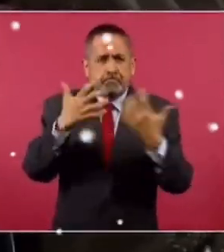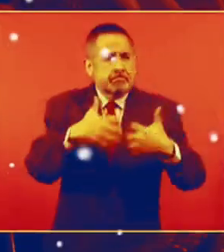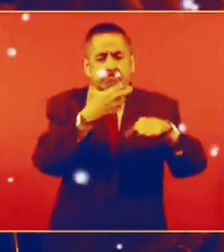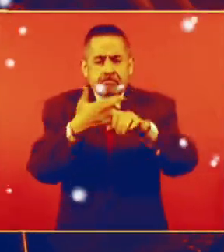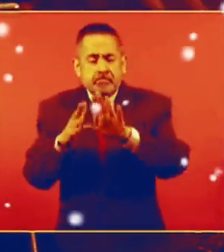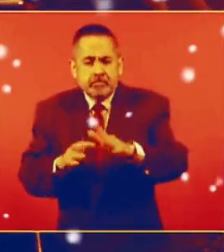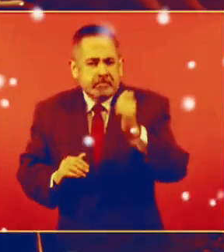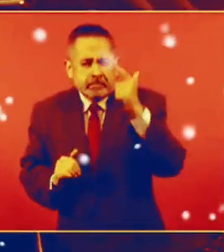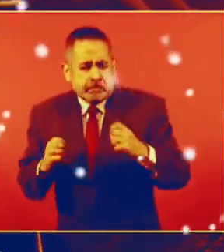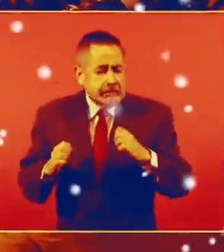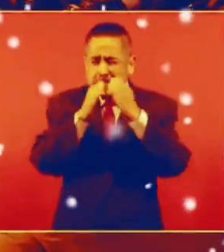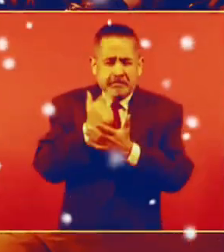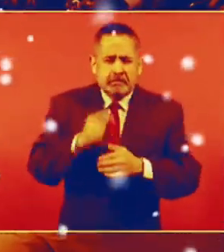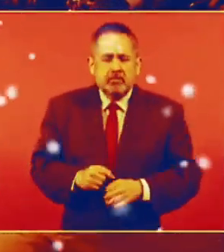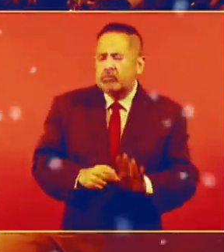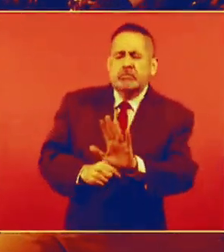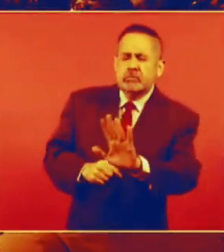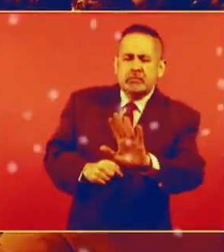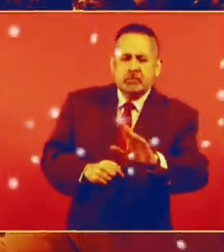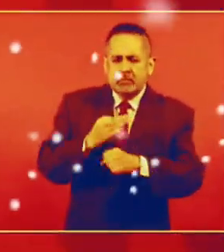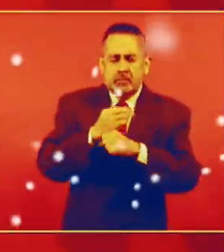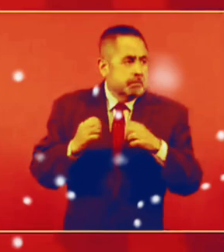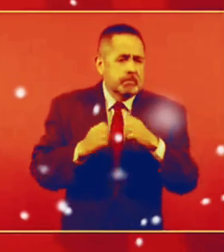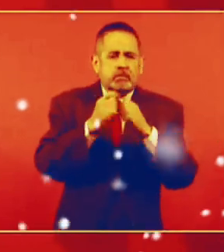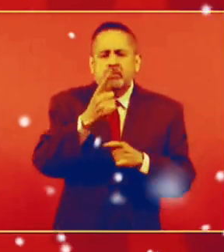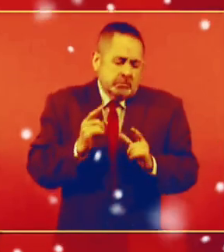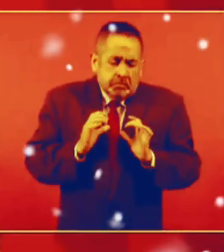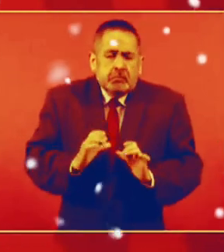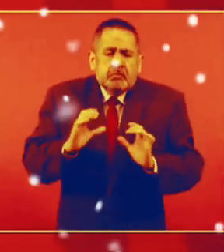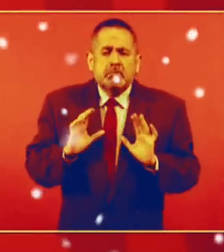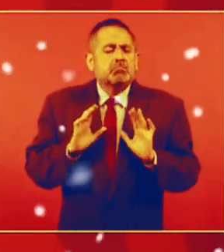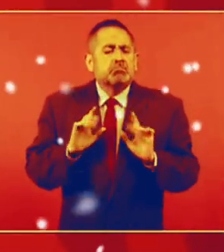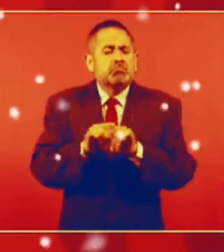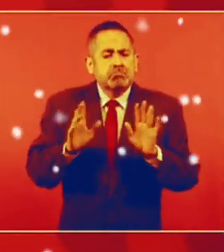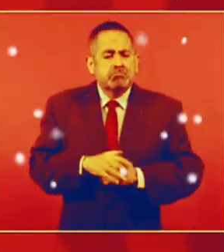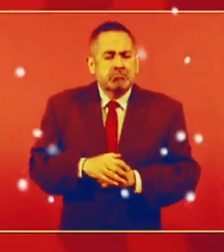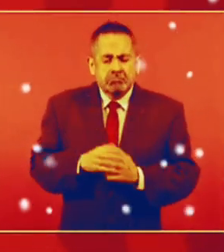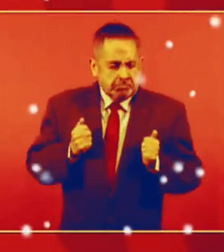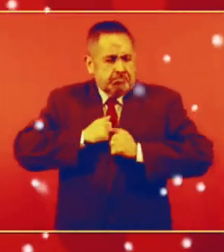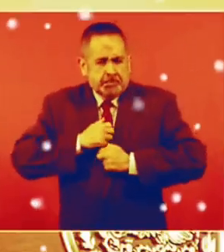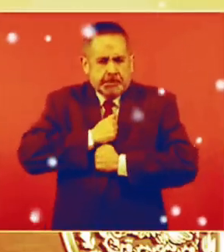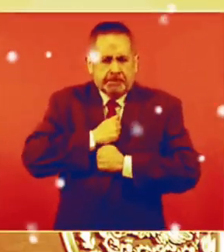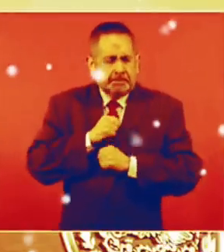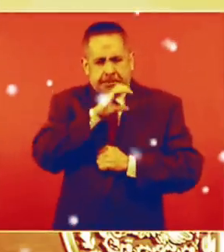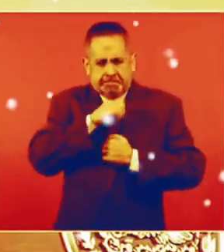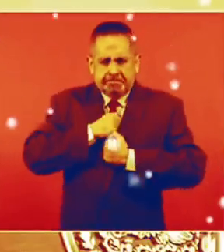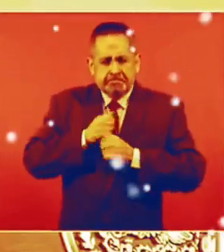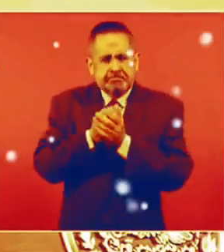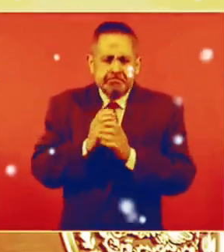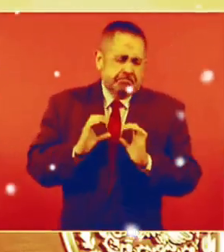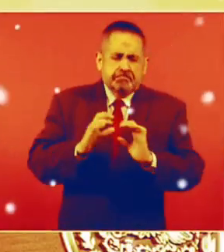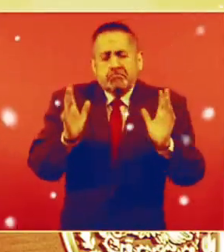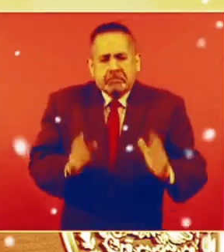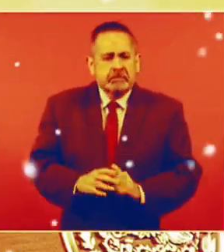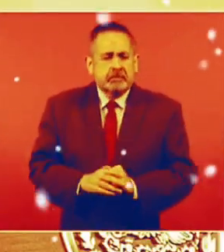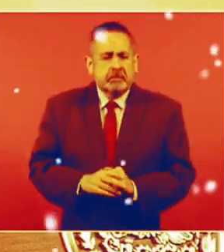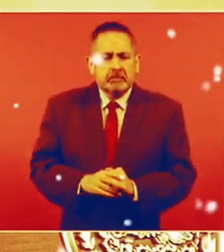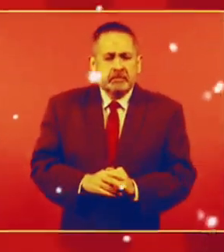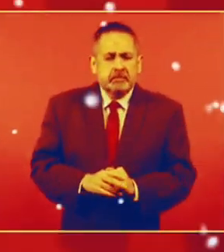algunas empresas? No, no, no tenemos nada excepcional, cuidarnos nada más, salir abrigados lo más que se pueda,